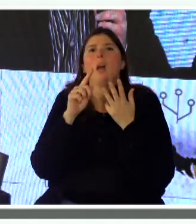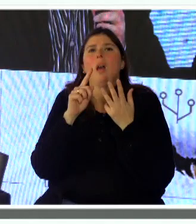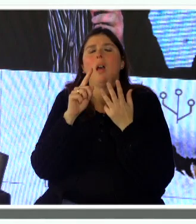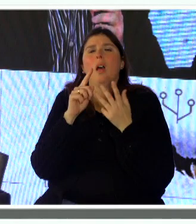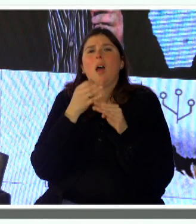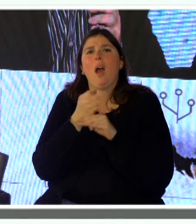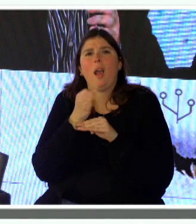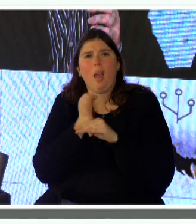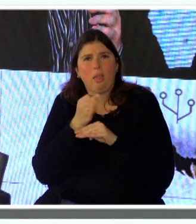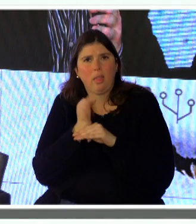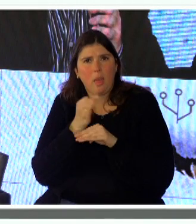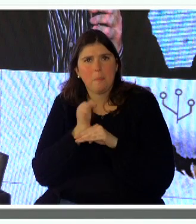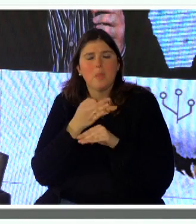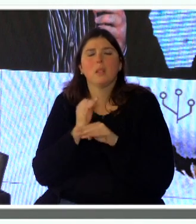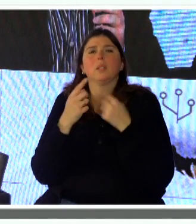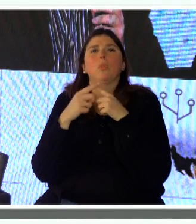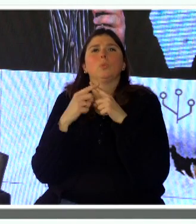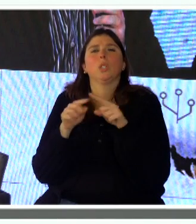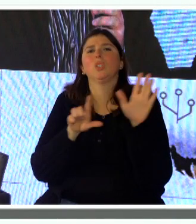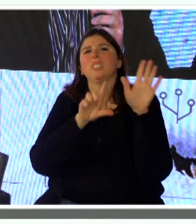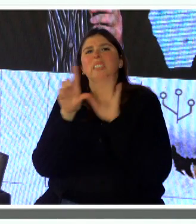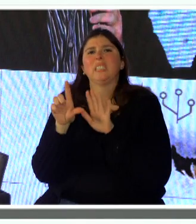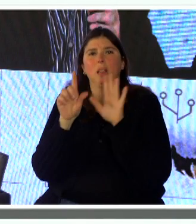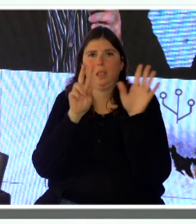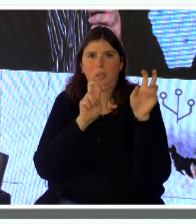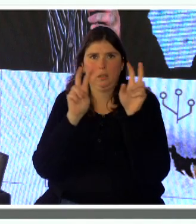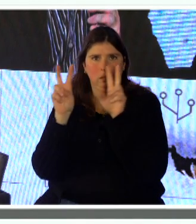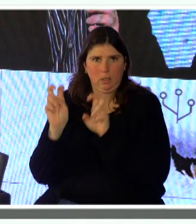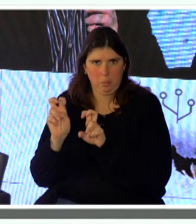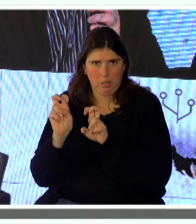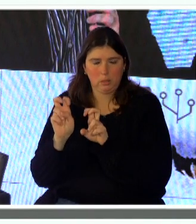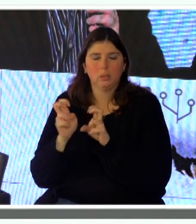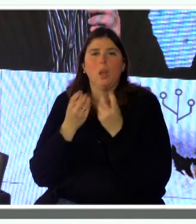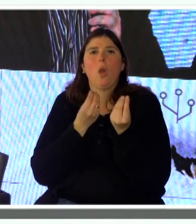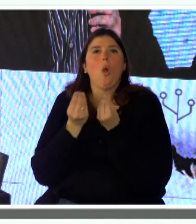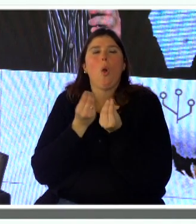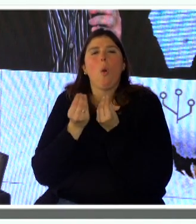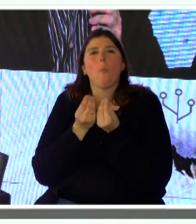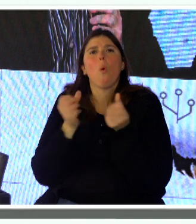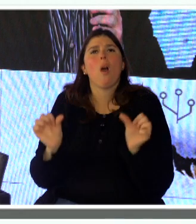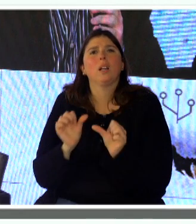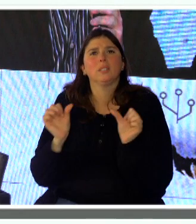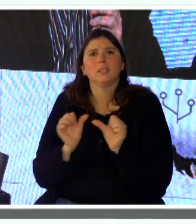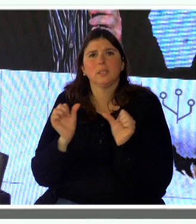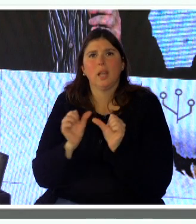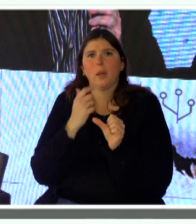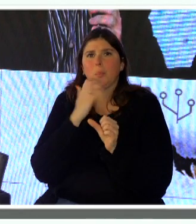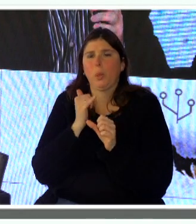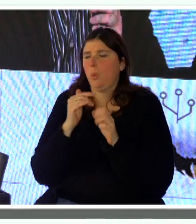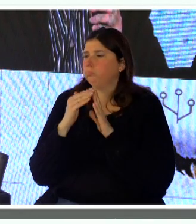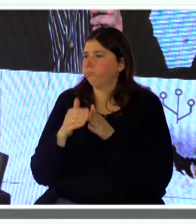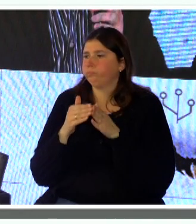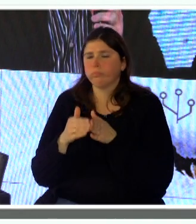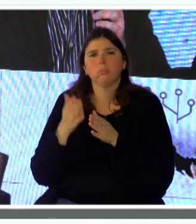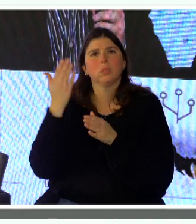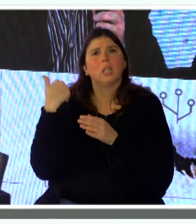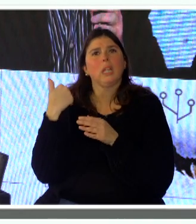alrededor de siete grandes temas, cómo promover una efectiva integración metropolitana, la bahía y su vínculo con la